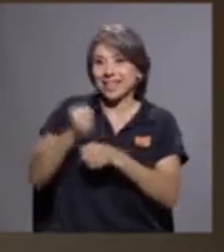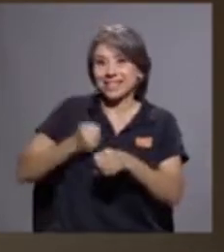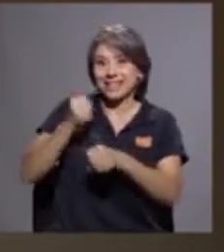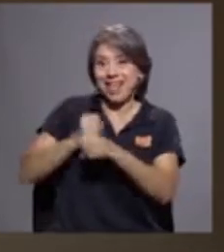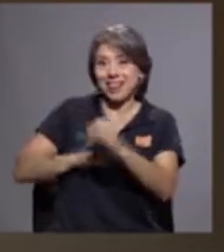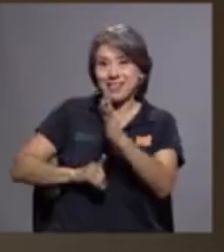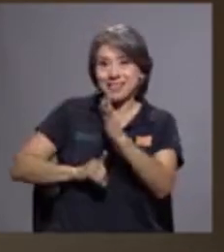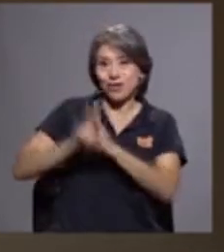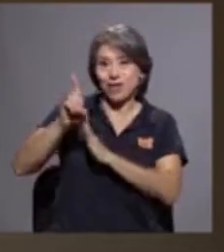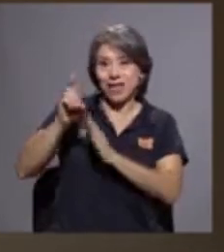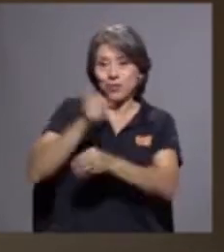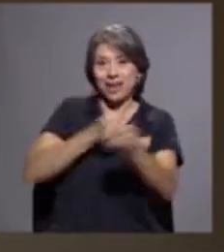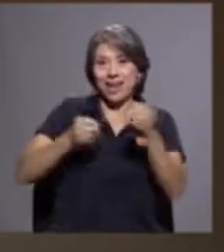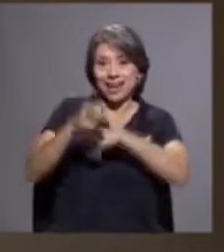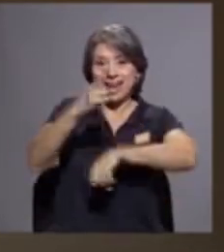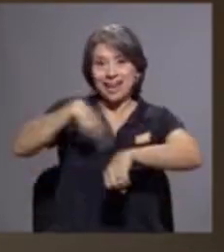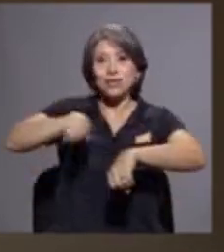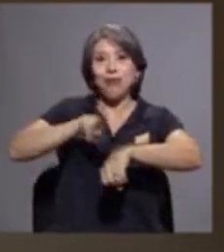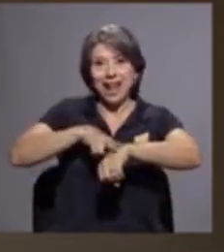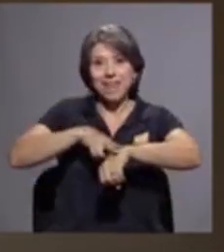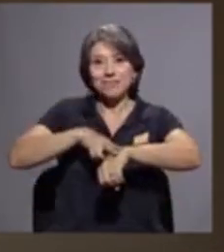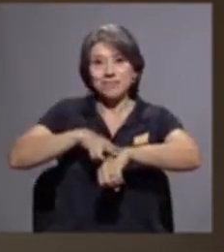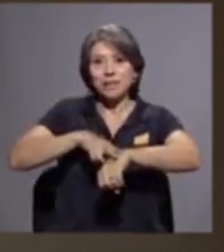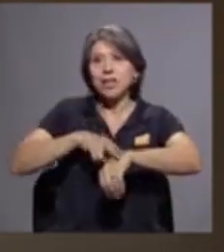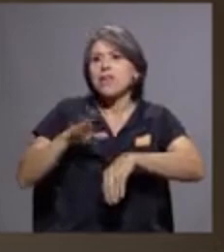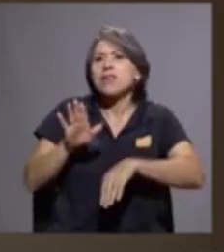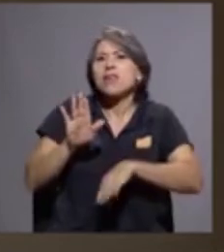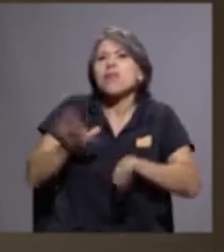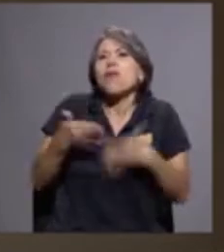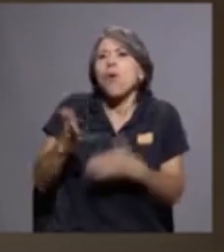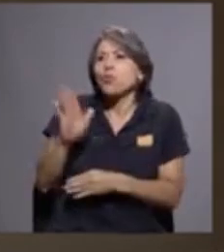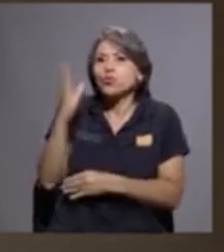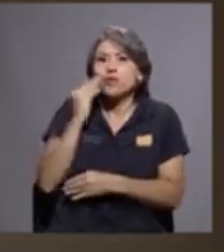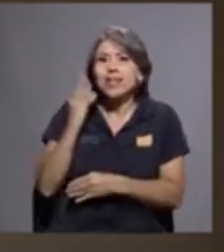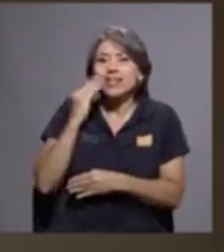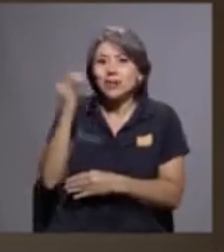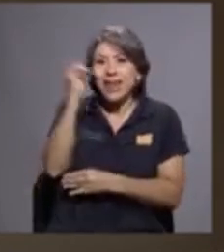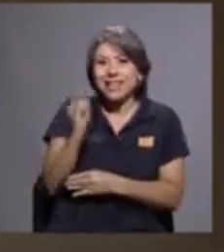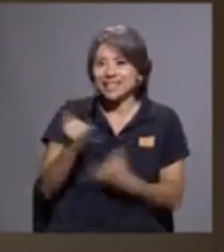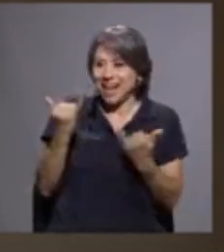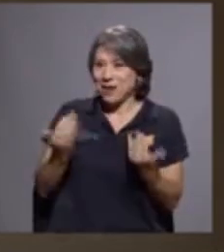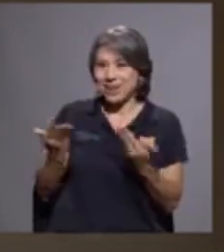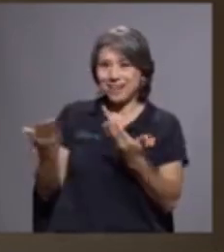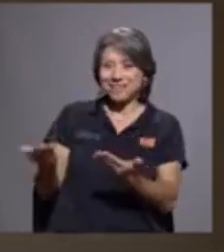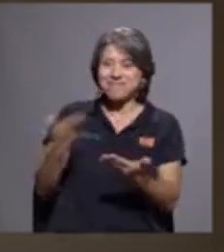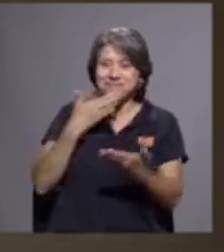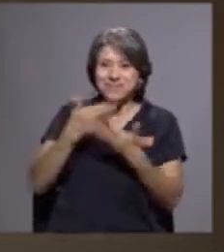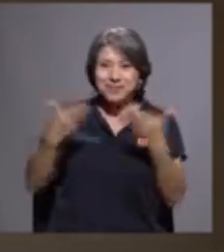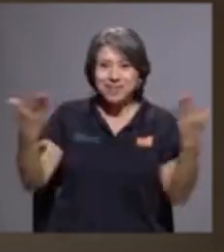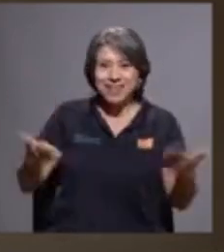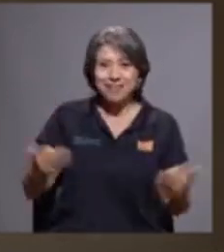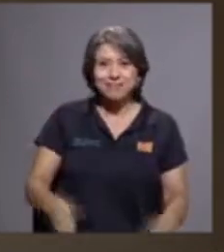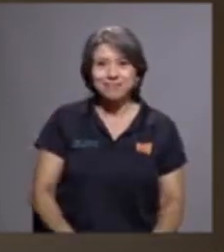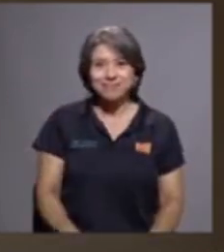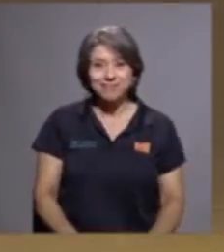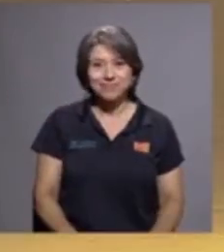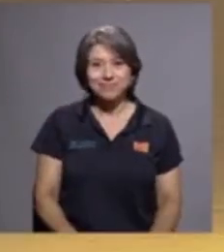él está desarrollando en la Galería Nacional y sobre cómo ha sido su trayectoria artística, lo tenemos hoy en nuestro set y le damos la más grata